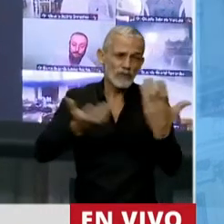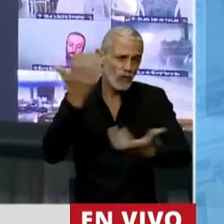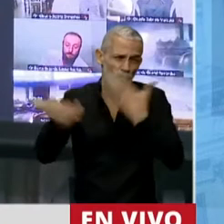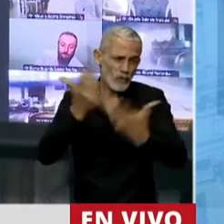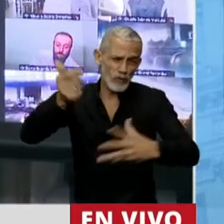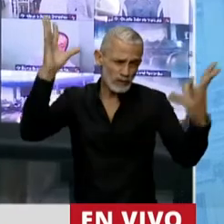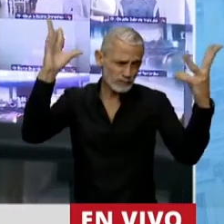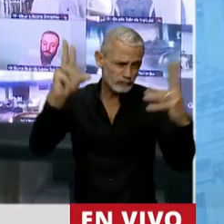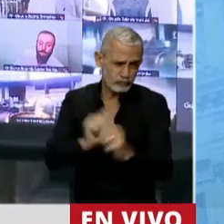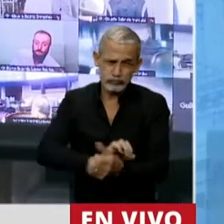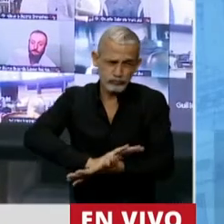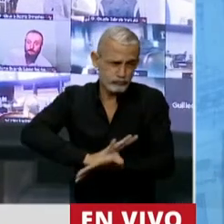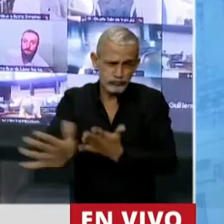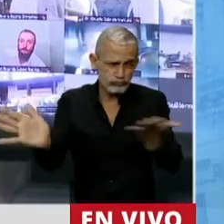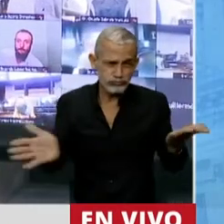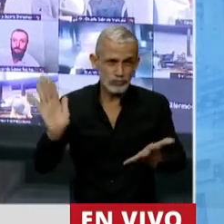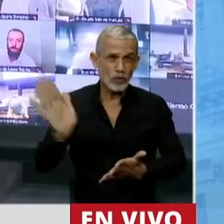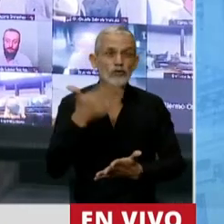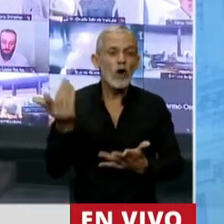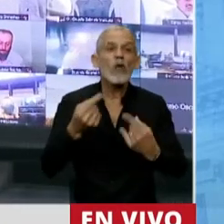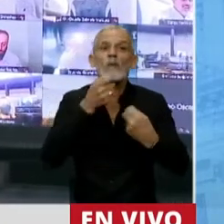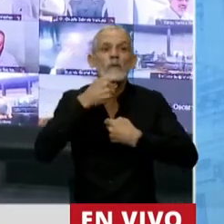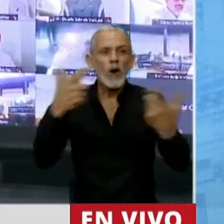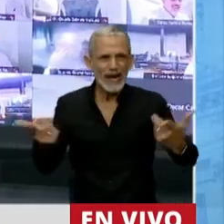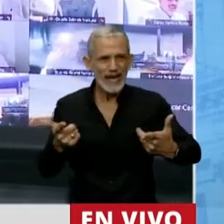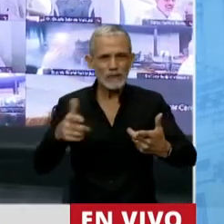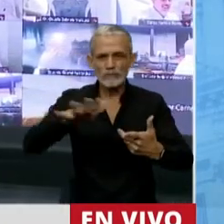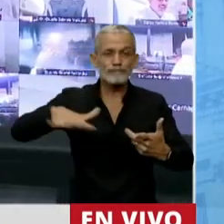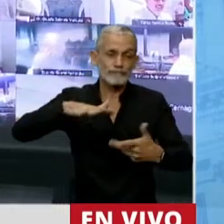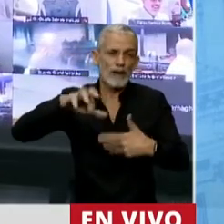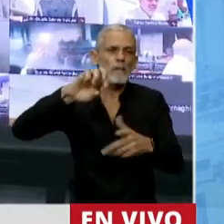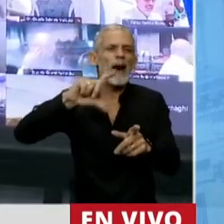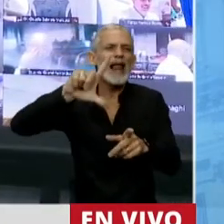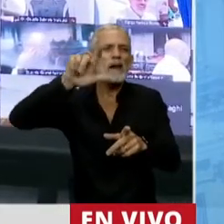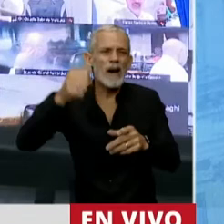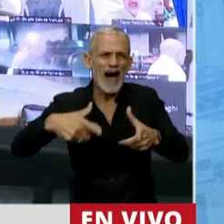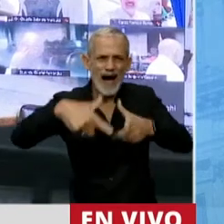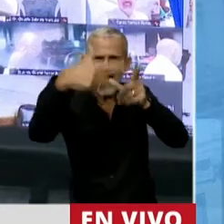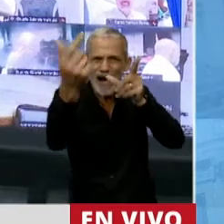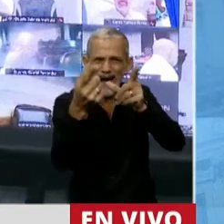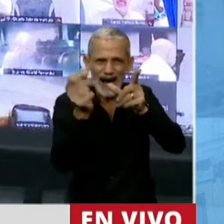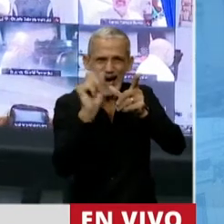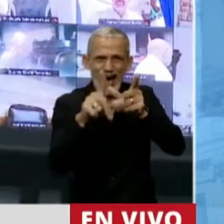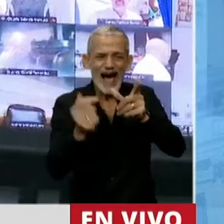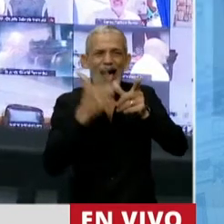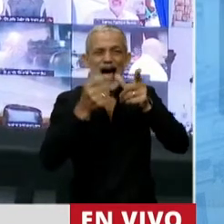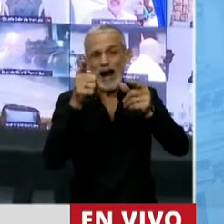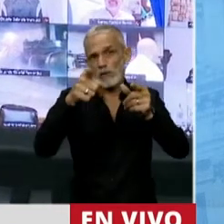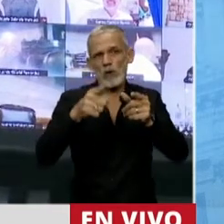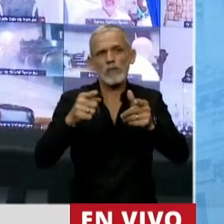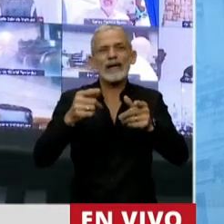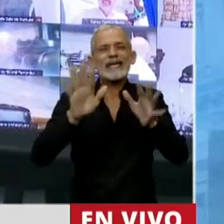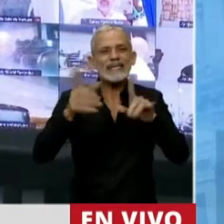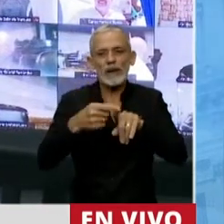con la materia prima con la que trabajaban. Como es el caso de La Palma Caranday, mi norte, el Ixilín, el